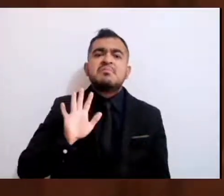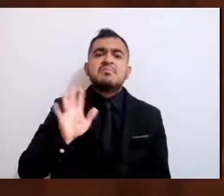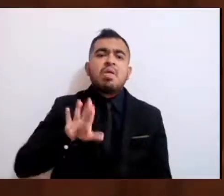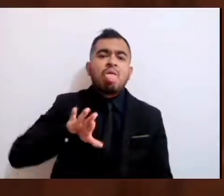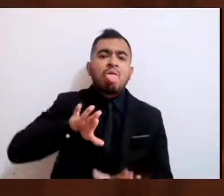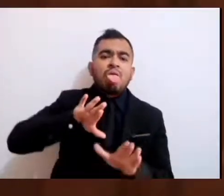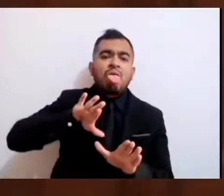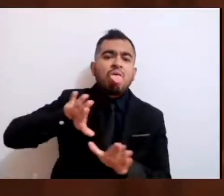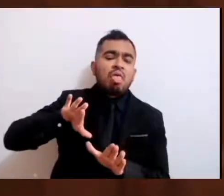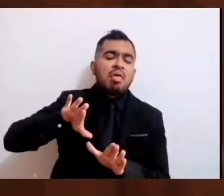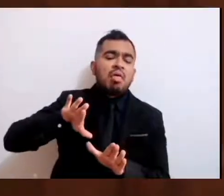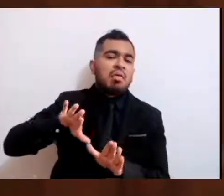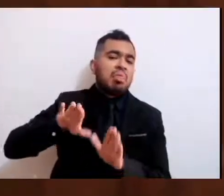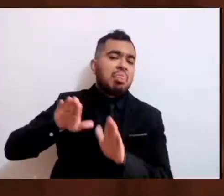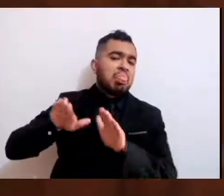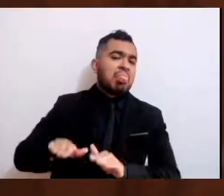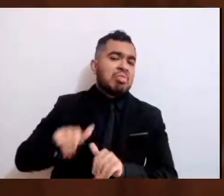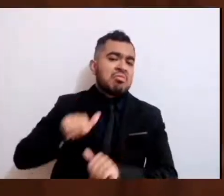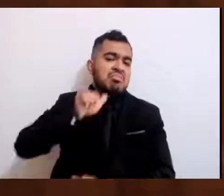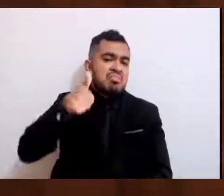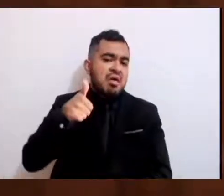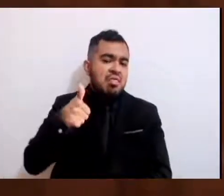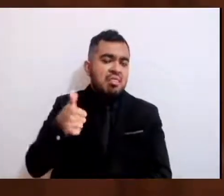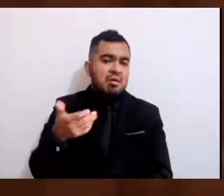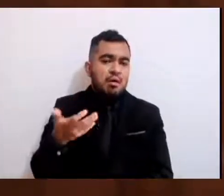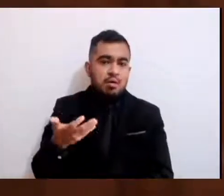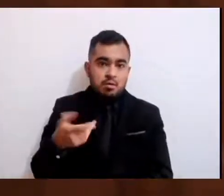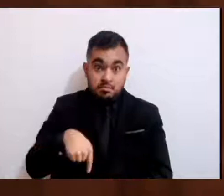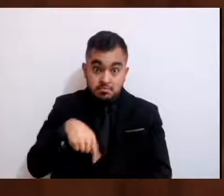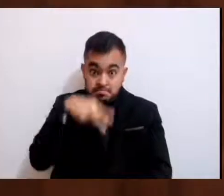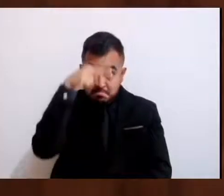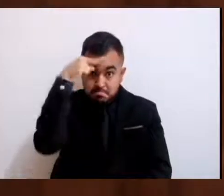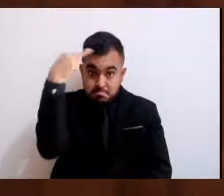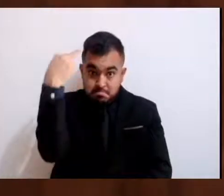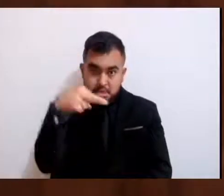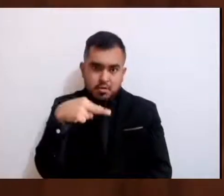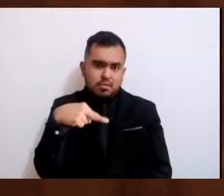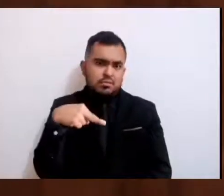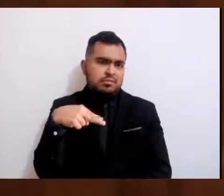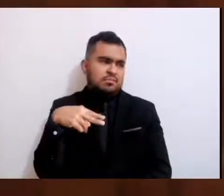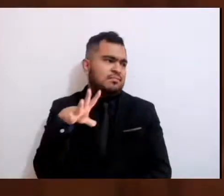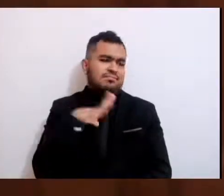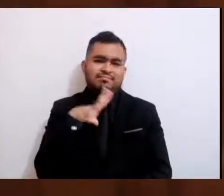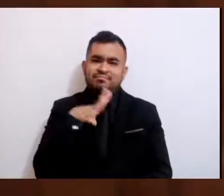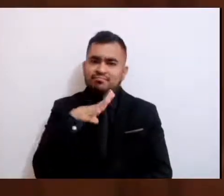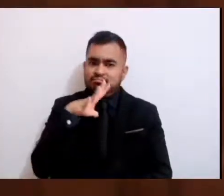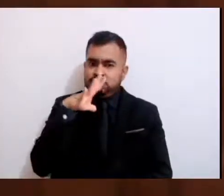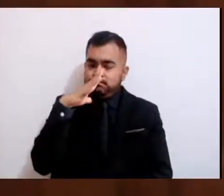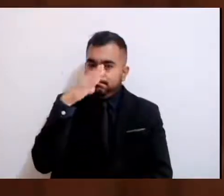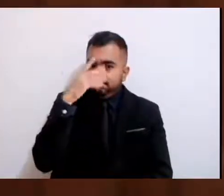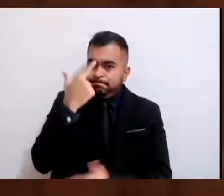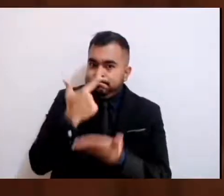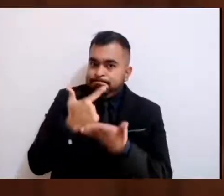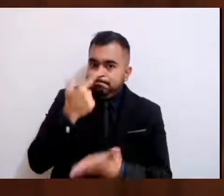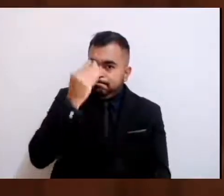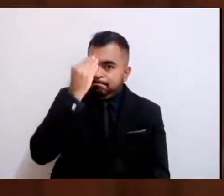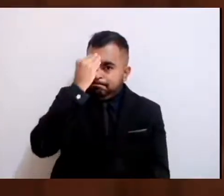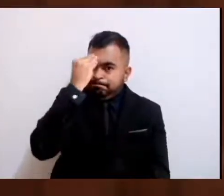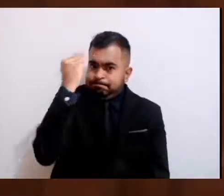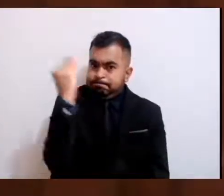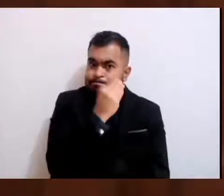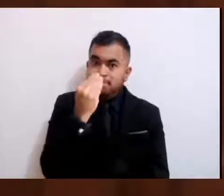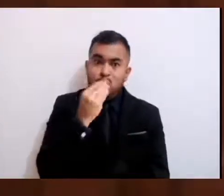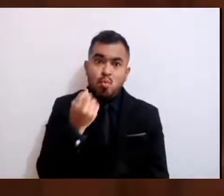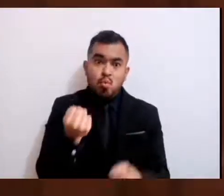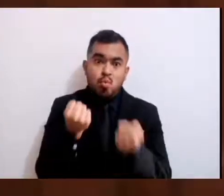Nuestro país se encuentra terriblemente inmerso en un ambiente de violencia y